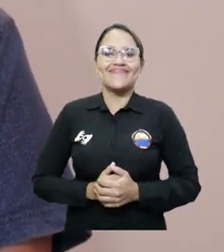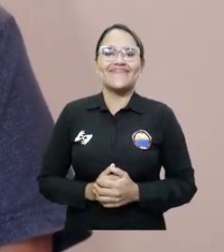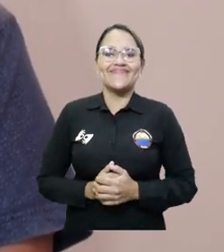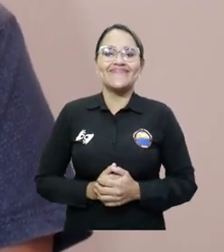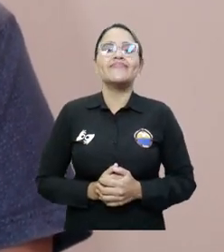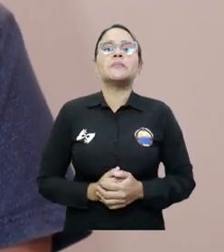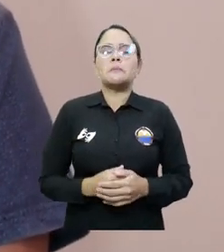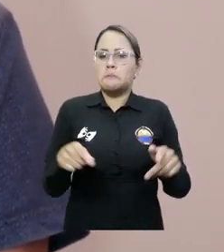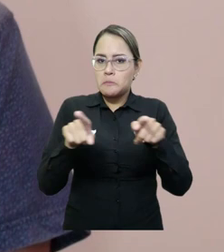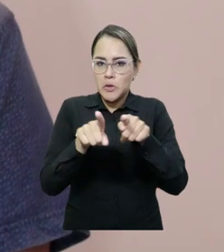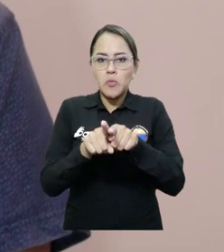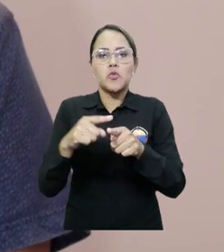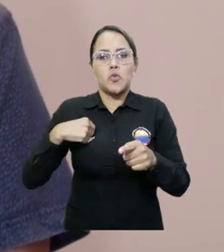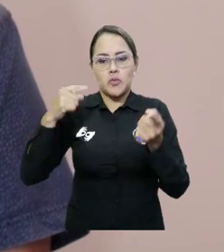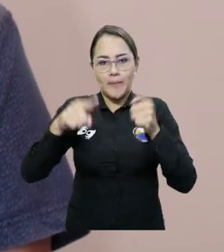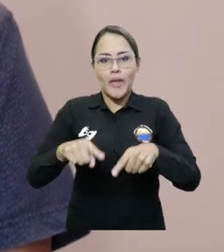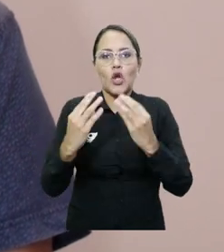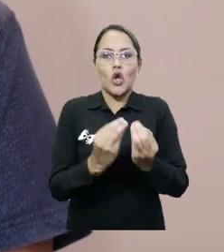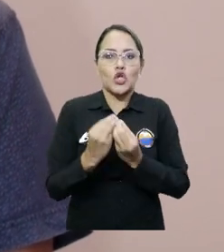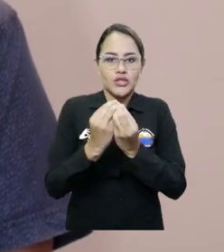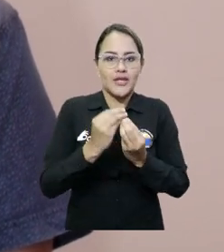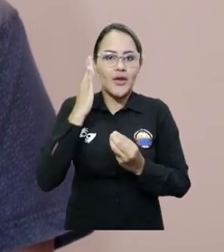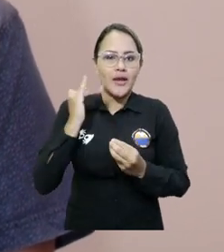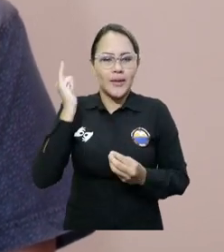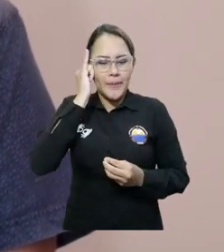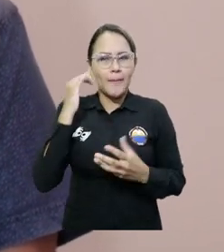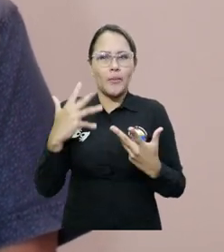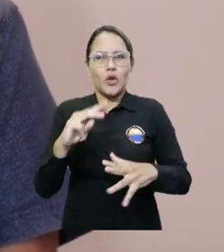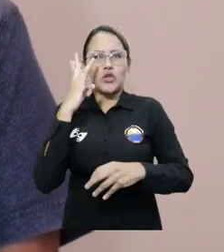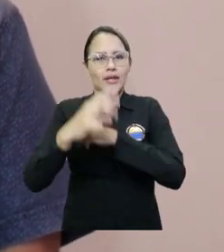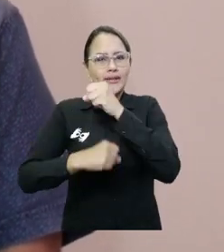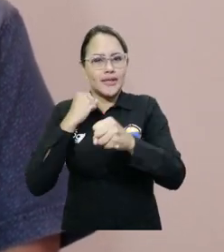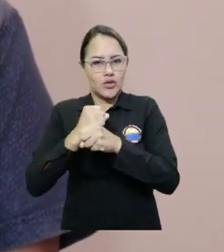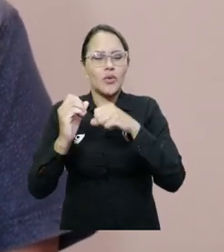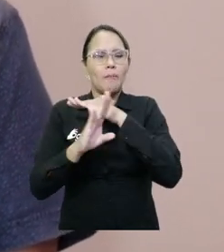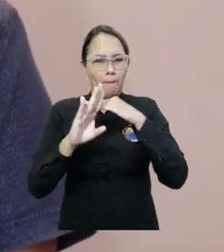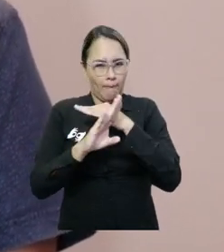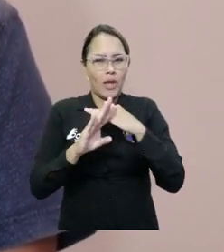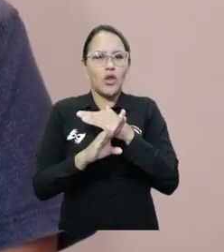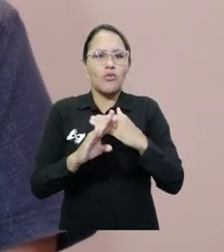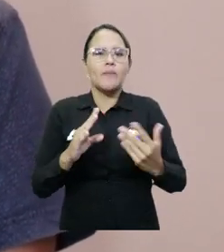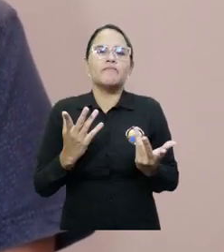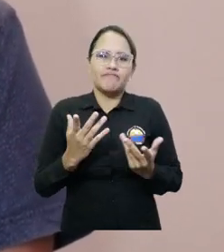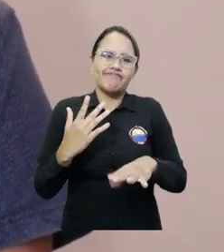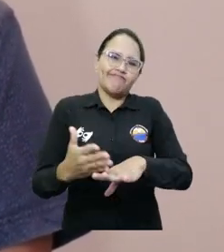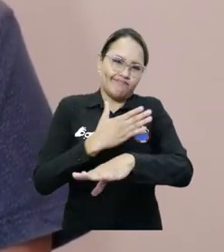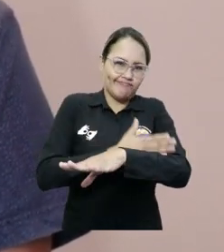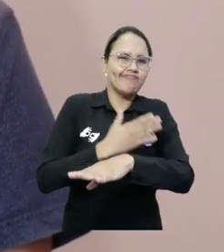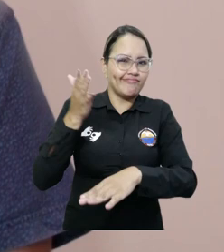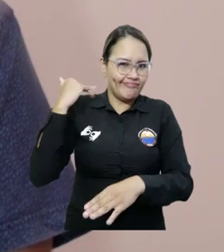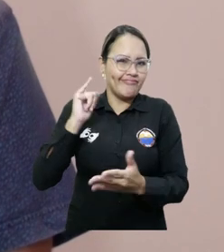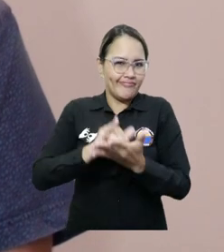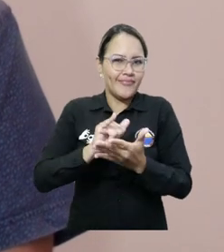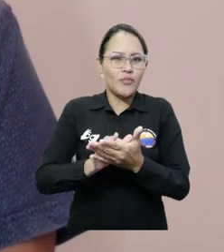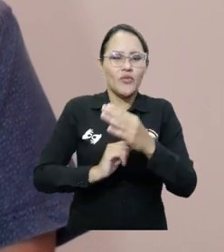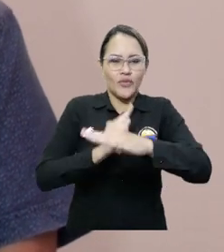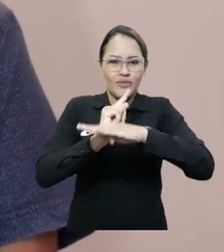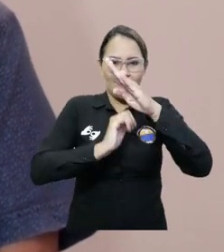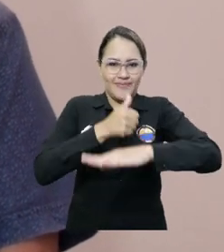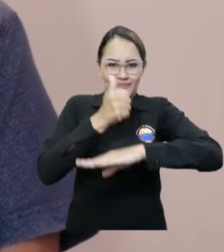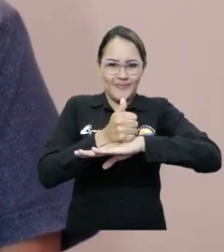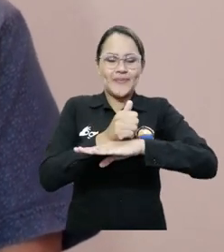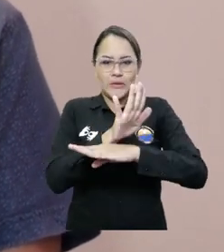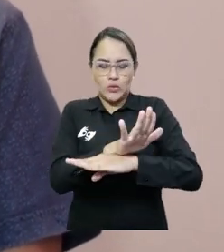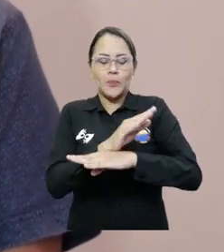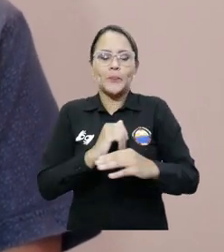he estado participando en el Consejo Académico alrededor de tres años y medio, en la época que estuve desempeñando el cargo de decano de